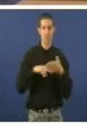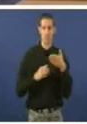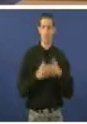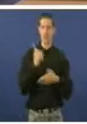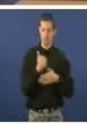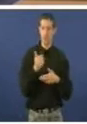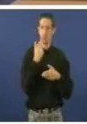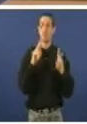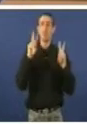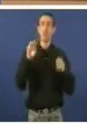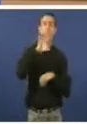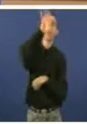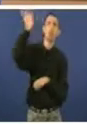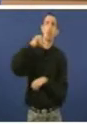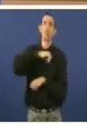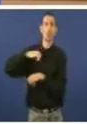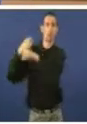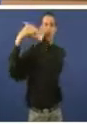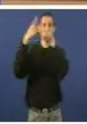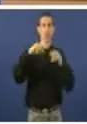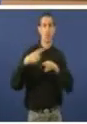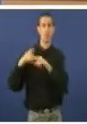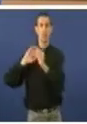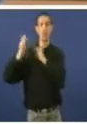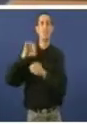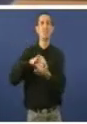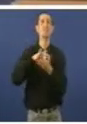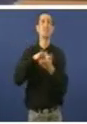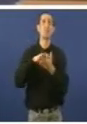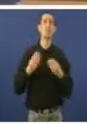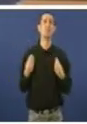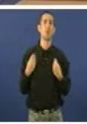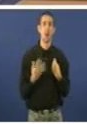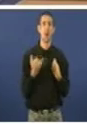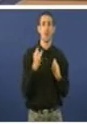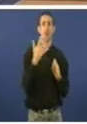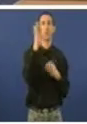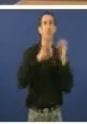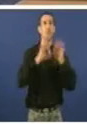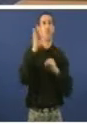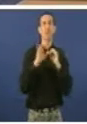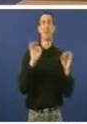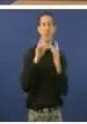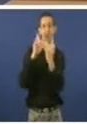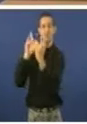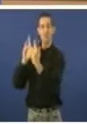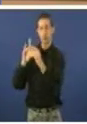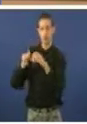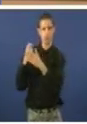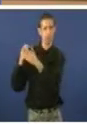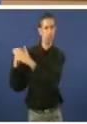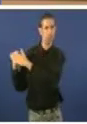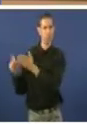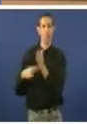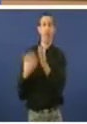autónomas no que hai servizos de saúde que están pechando o 25% das camas, hai gobernos de comunidades autónomas